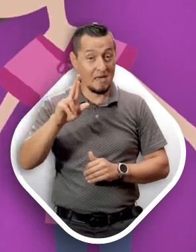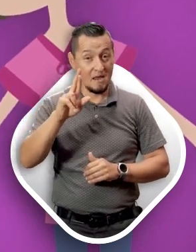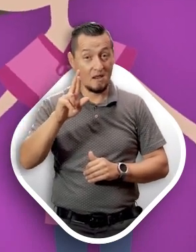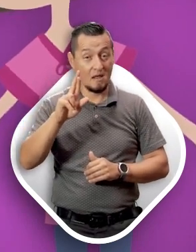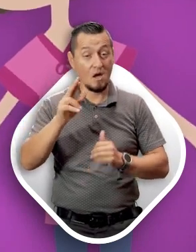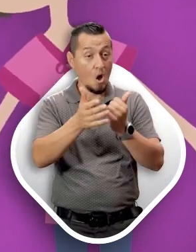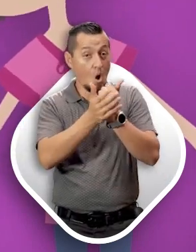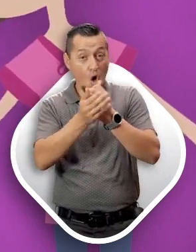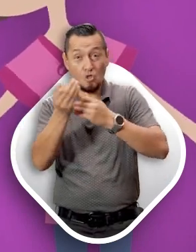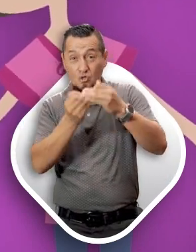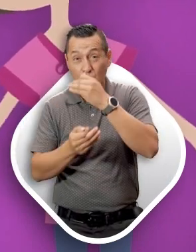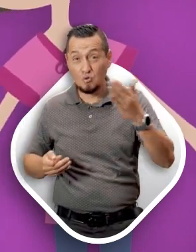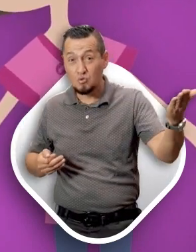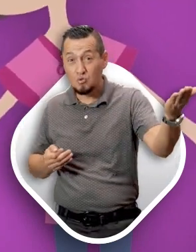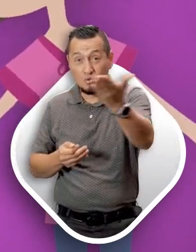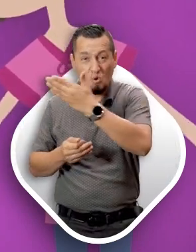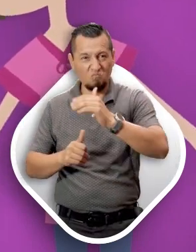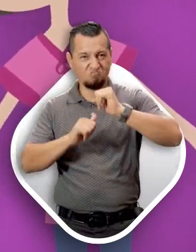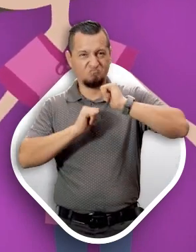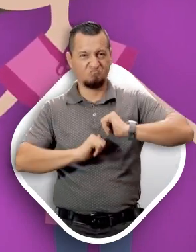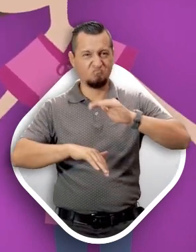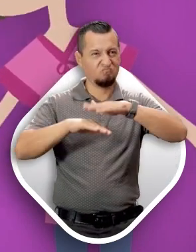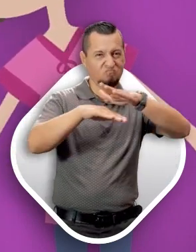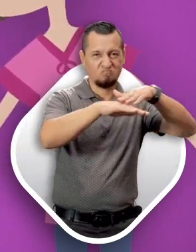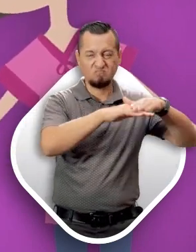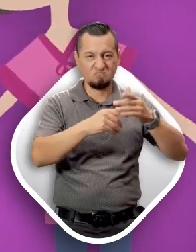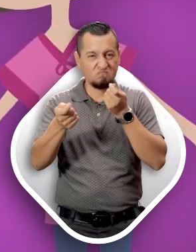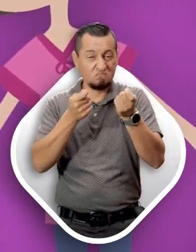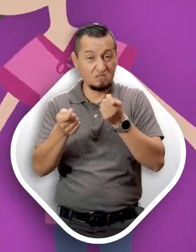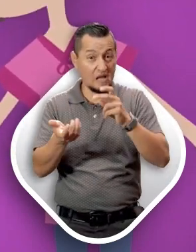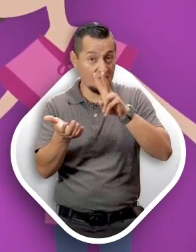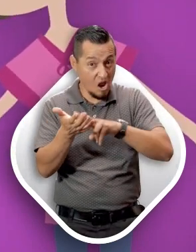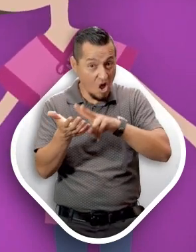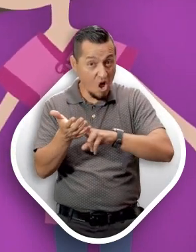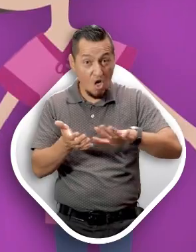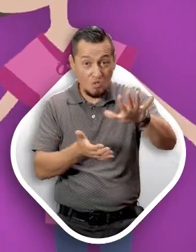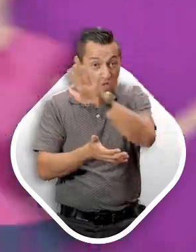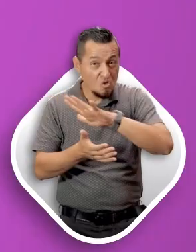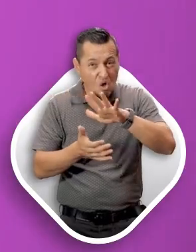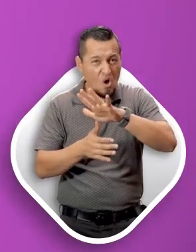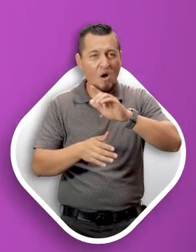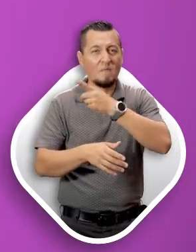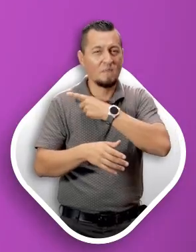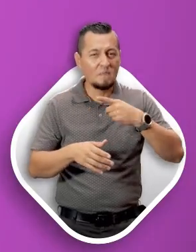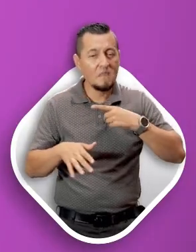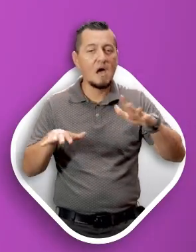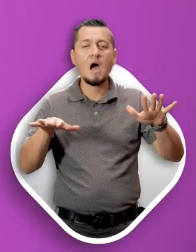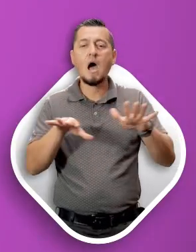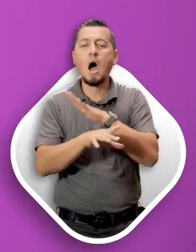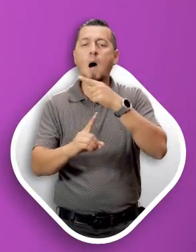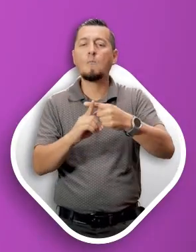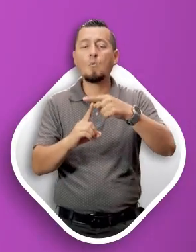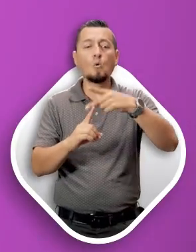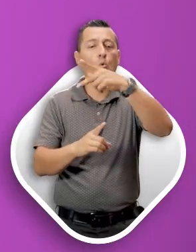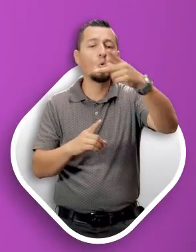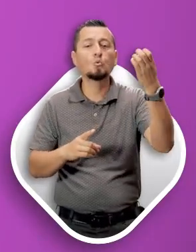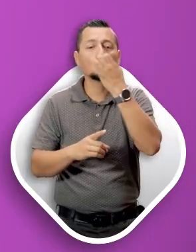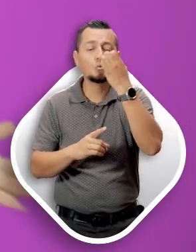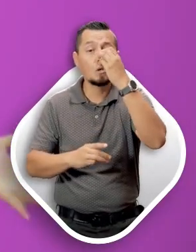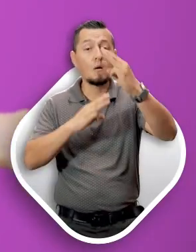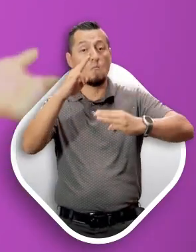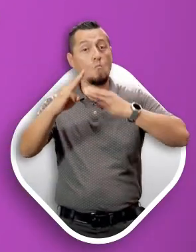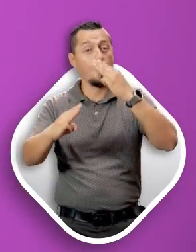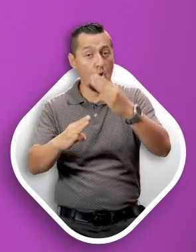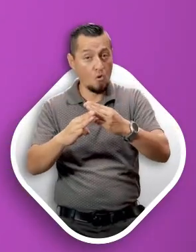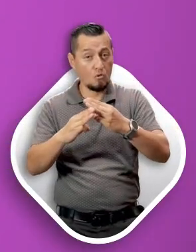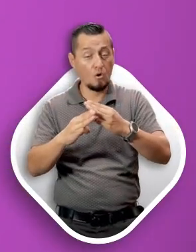Javier, con la ayuda de ustedes como embajadores especiales de la tropa de los valores, pueden lograr un cambio positivo en su escuela y